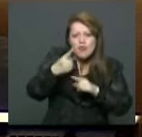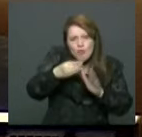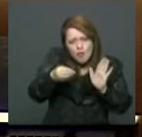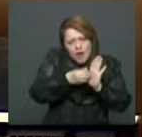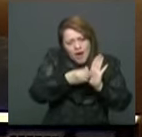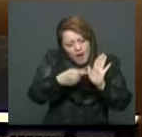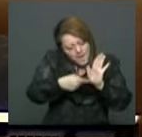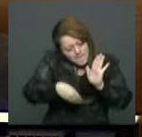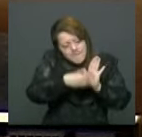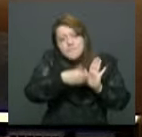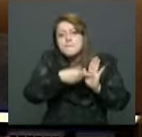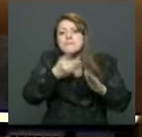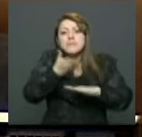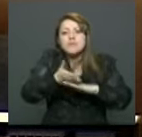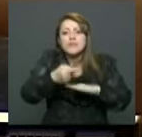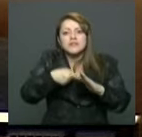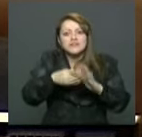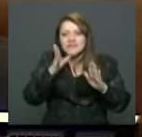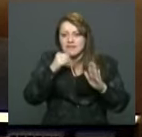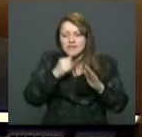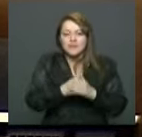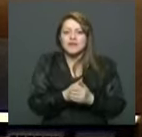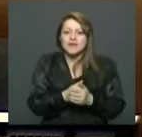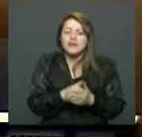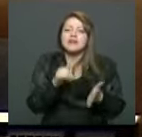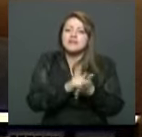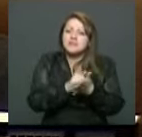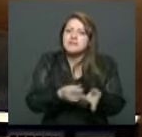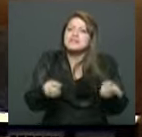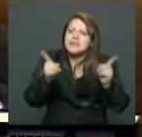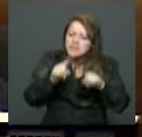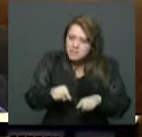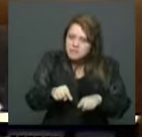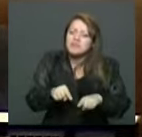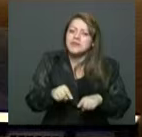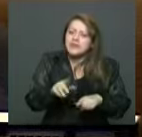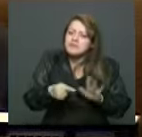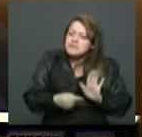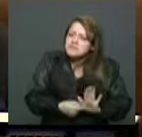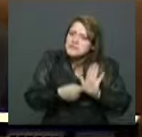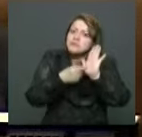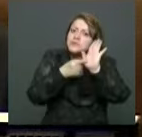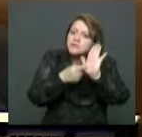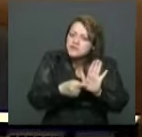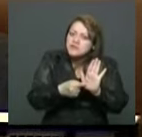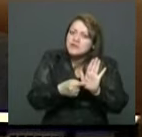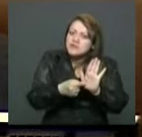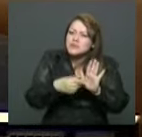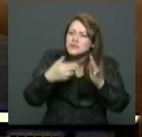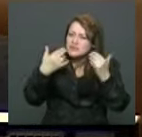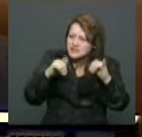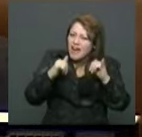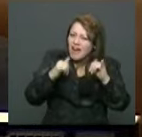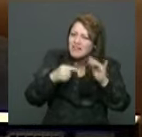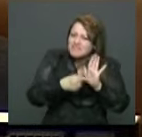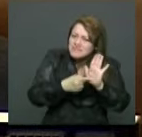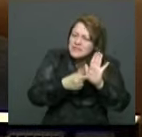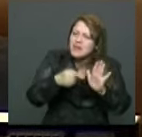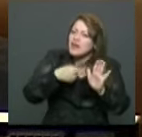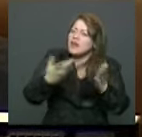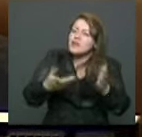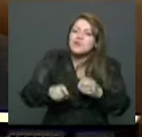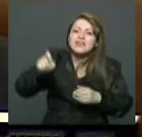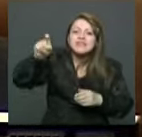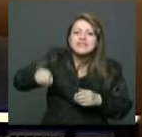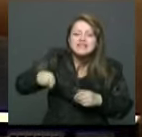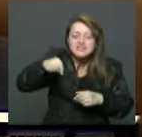destituciones. Y por supuesto, hablamos de una manera ya muy, muy, muy fuerte de la necesidad que tiene